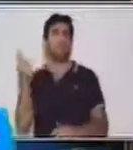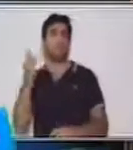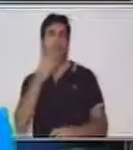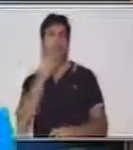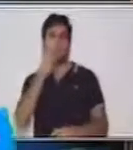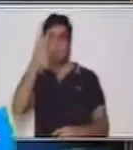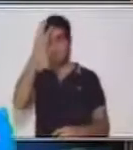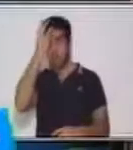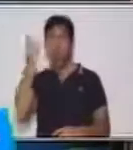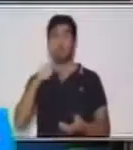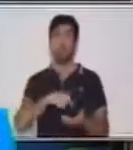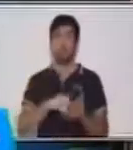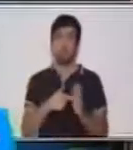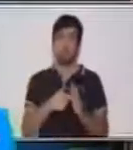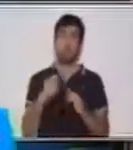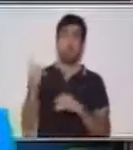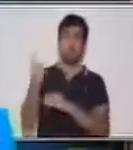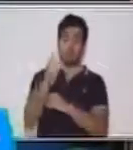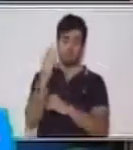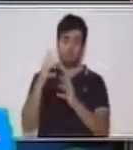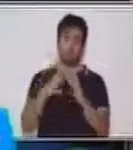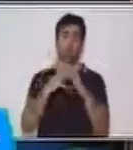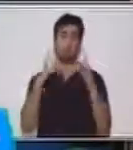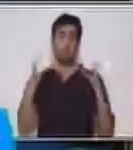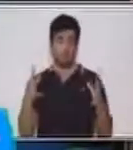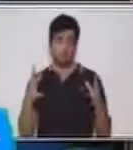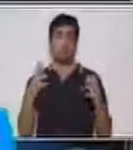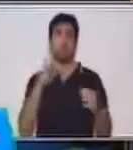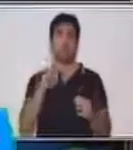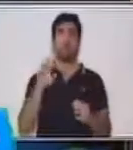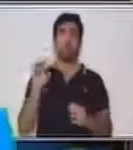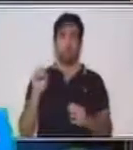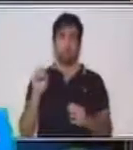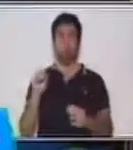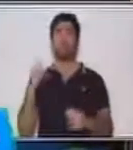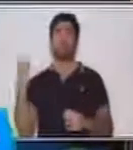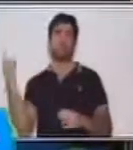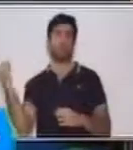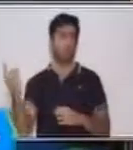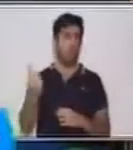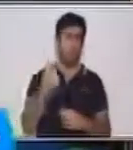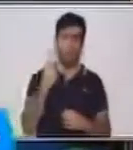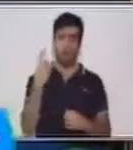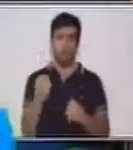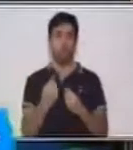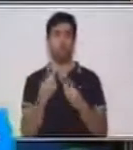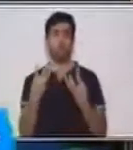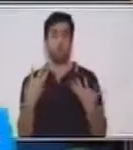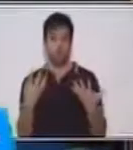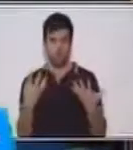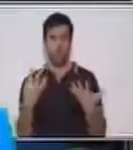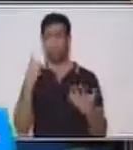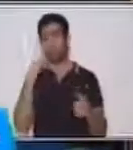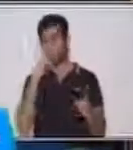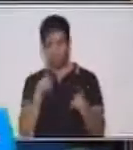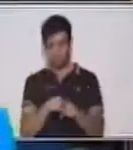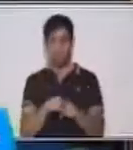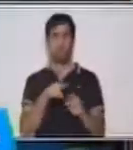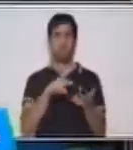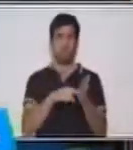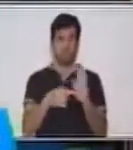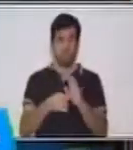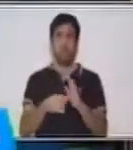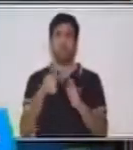trascendencia el número veinte. Hay muchos números, todos los números tienen un significado. También se relacionan con los